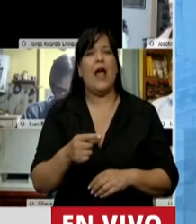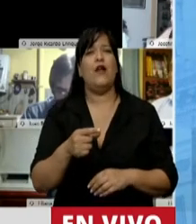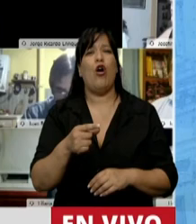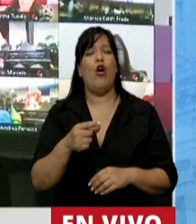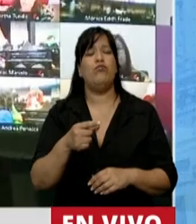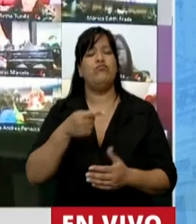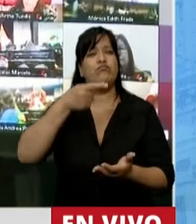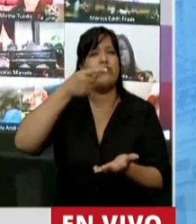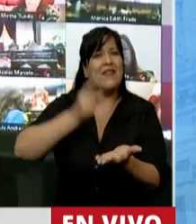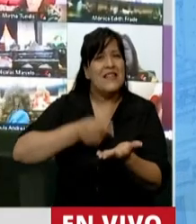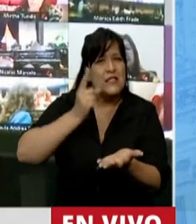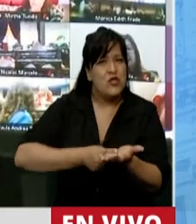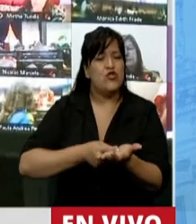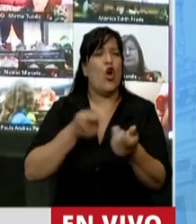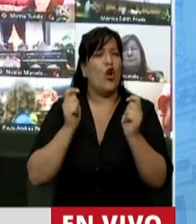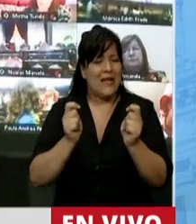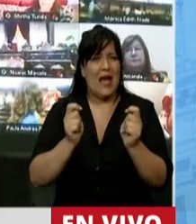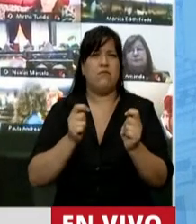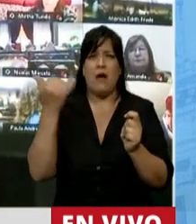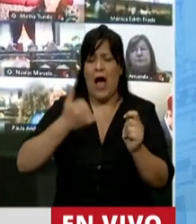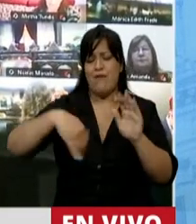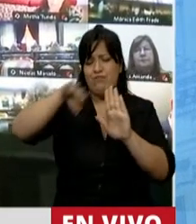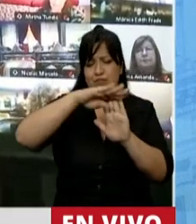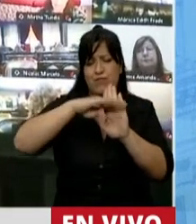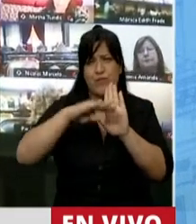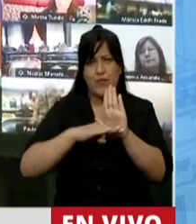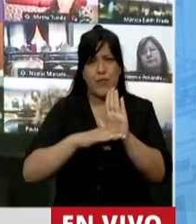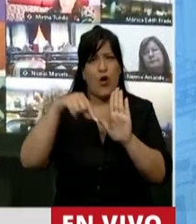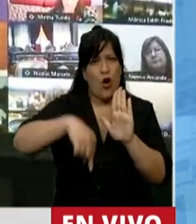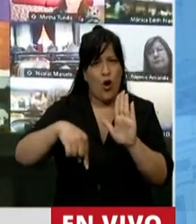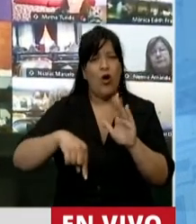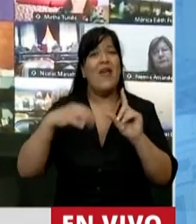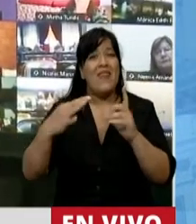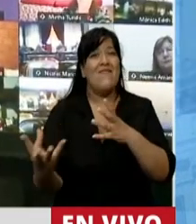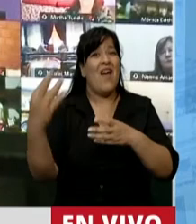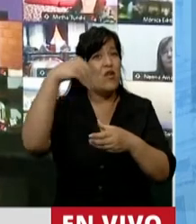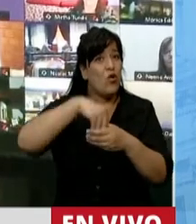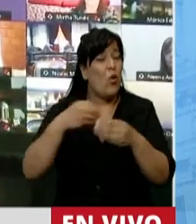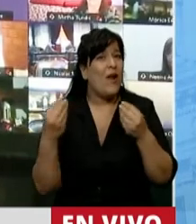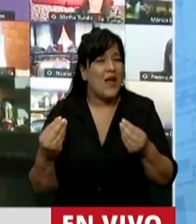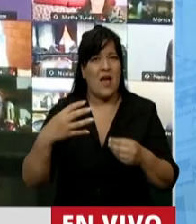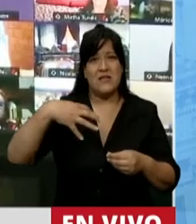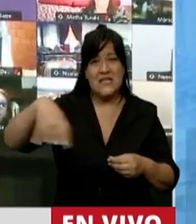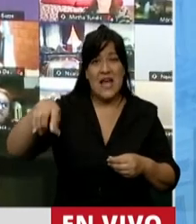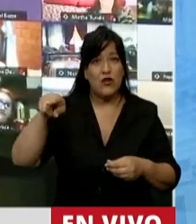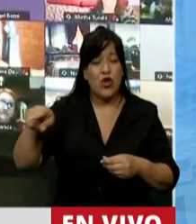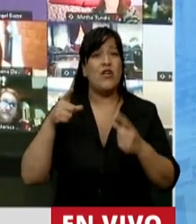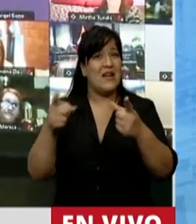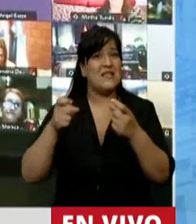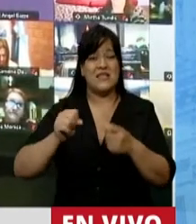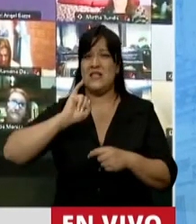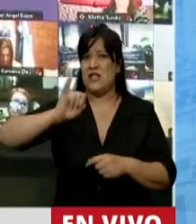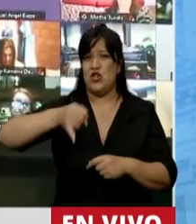decisiones también que en esta serie de medidas que hoy se toman incluyan a un sector que necesita con